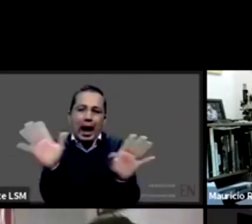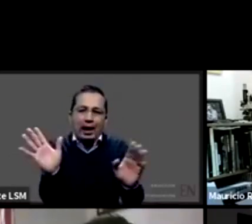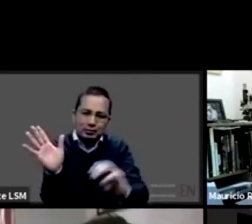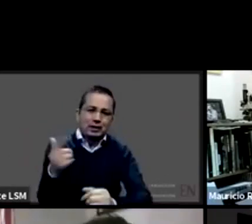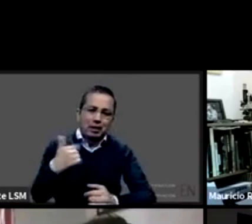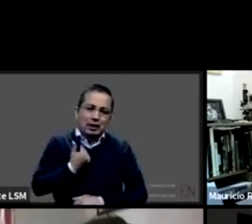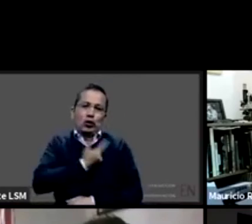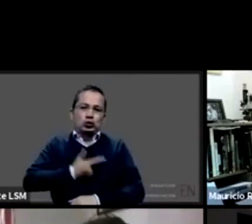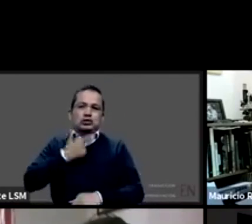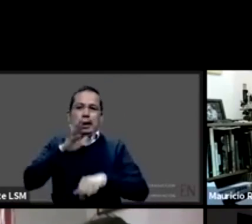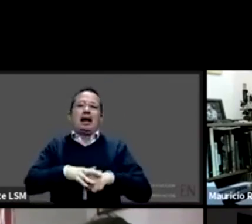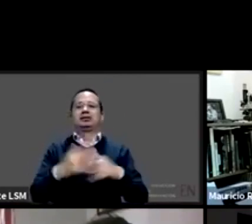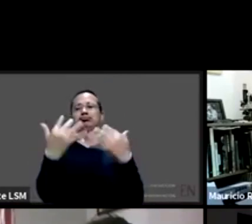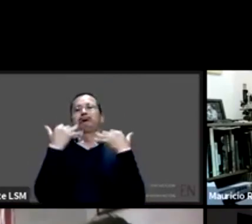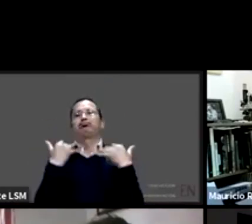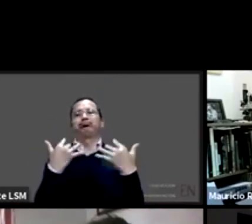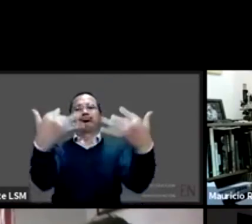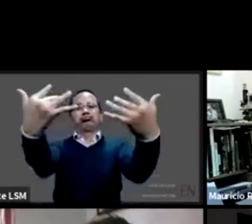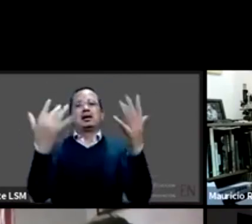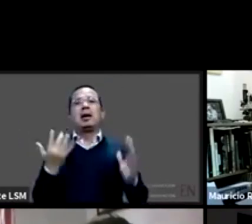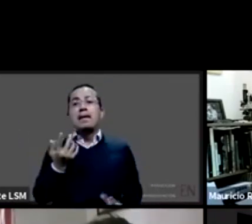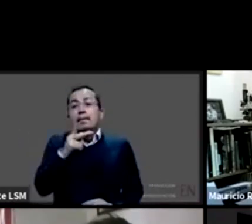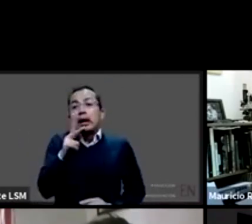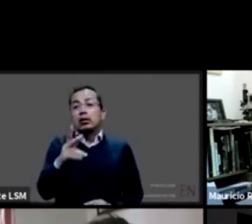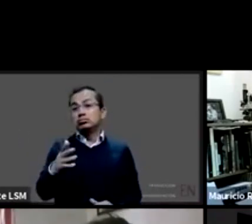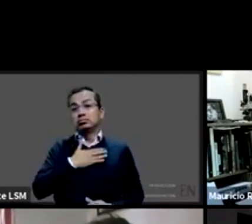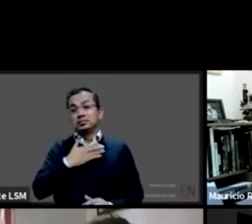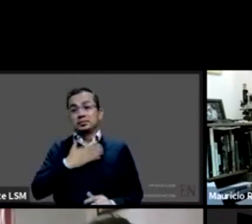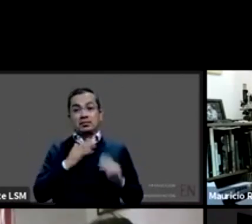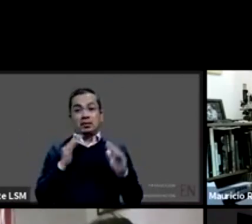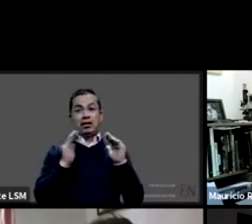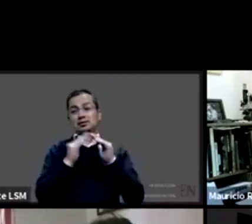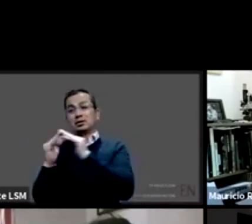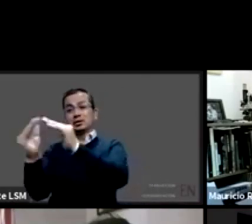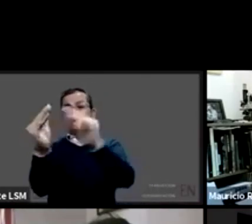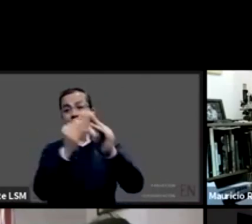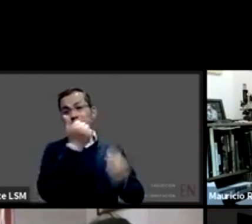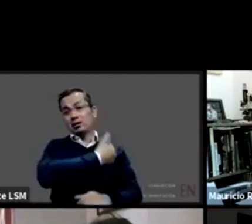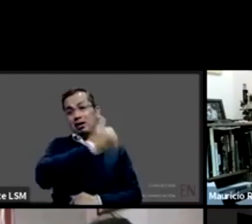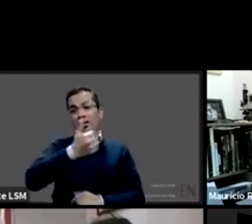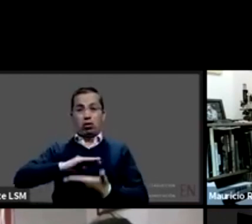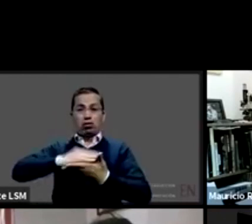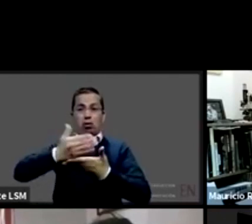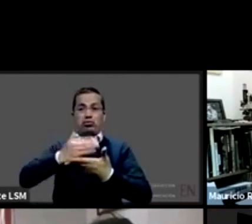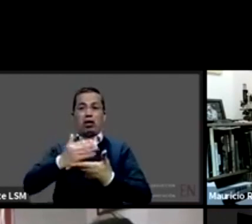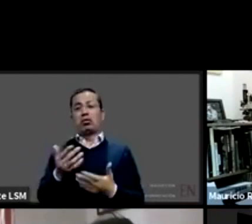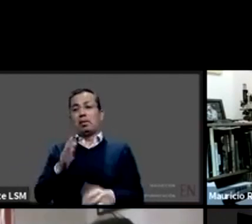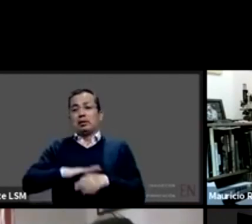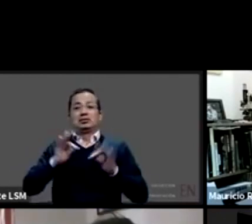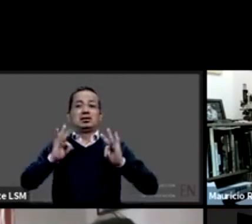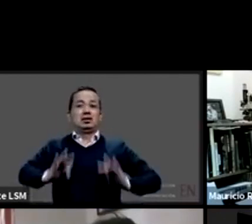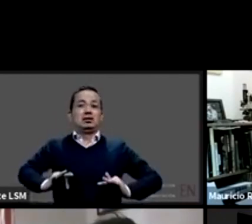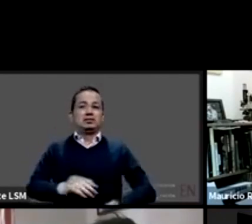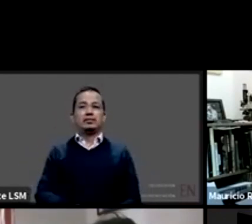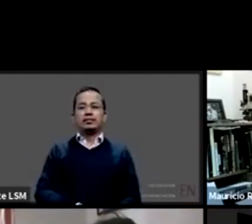interactuando con personas pero en la comodidad de la computadora claro ahora preguntan que hay desde el sector